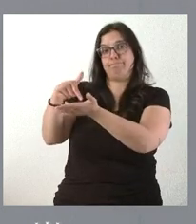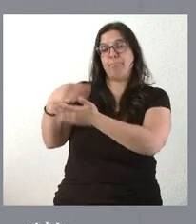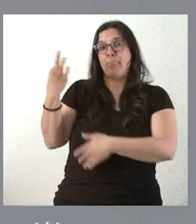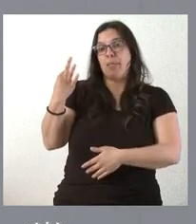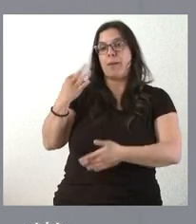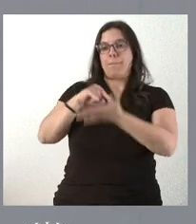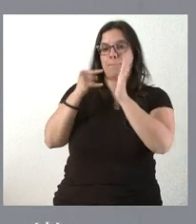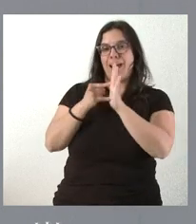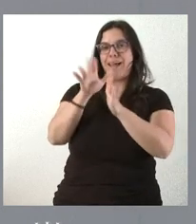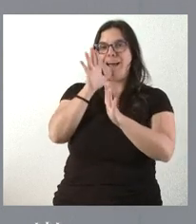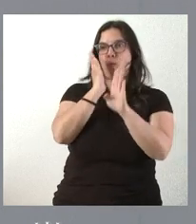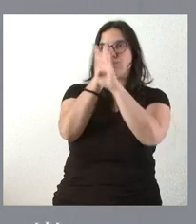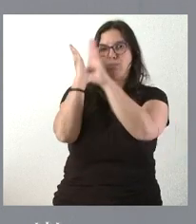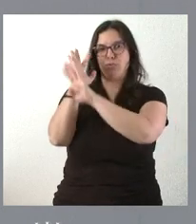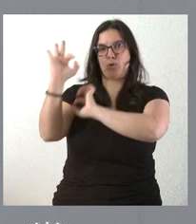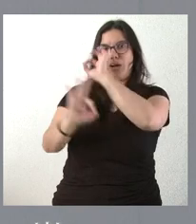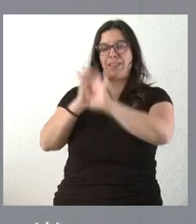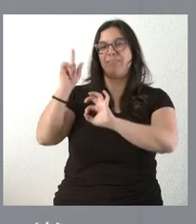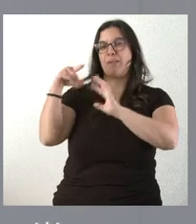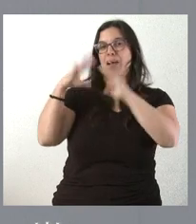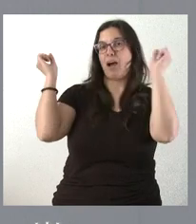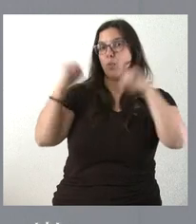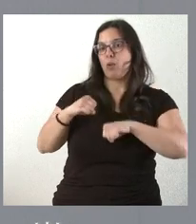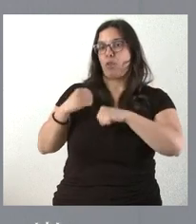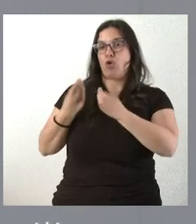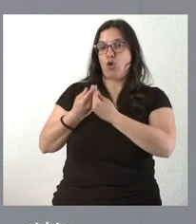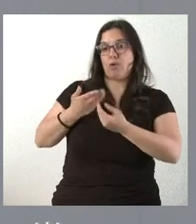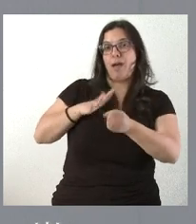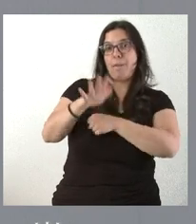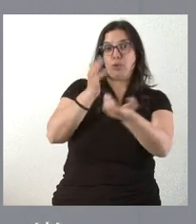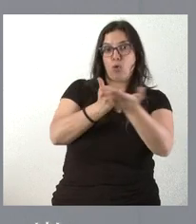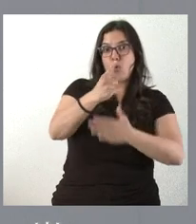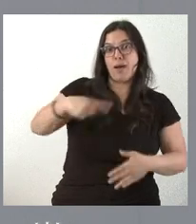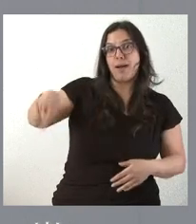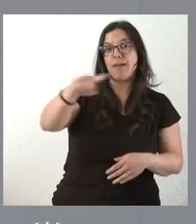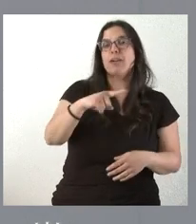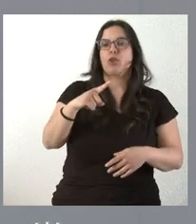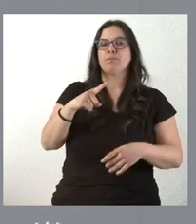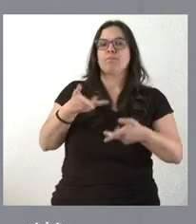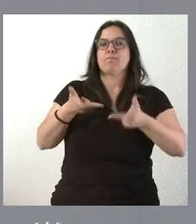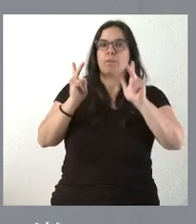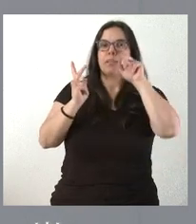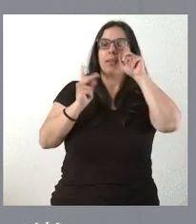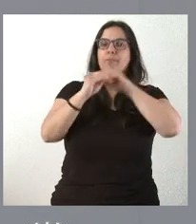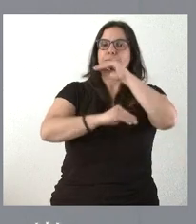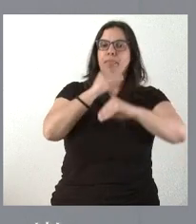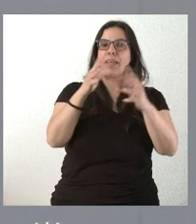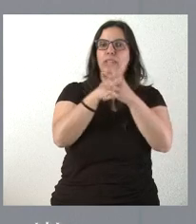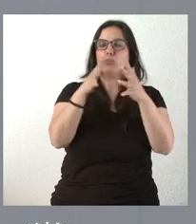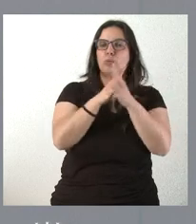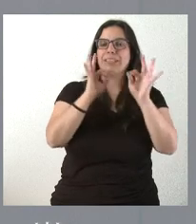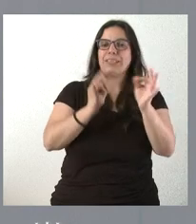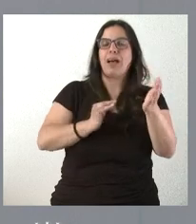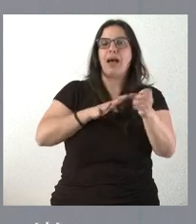hidrológica, que hubiera un consenso con el mundo agrario y se permitiera, en definitiva, la realización de infraestructuras en el ámbito